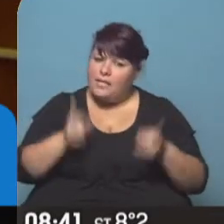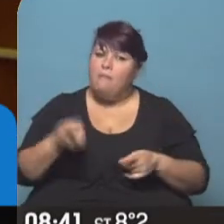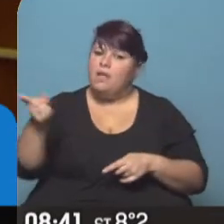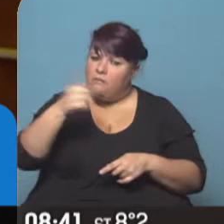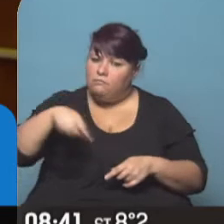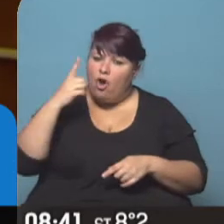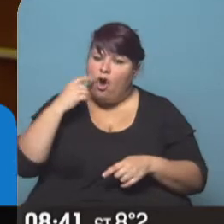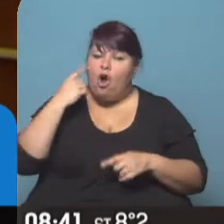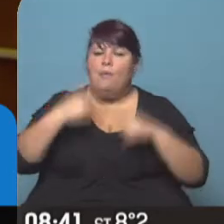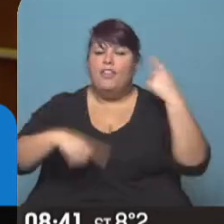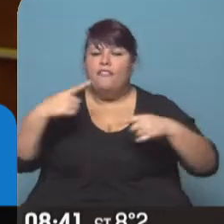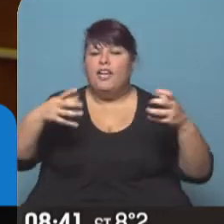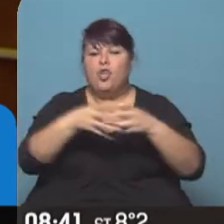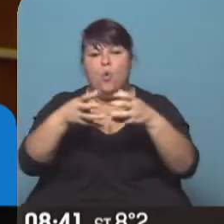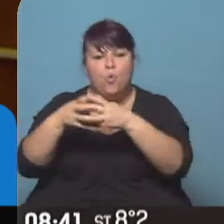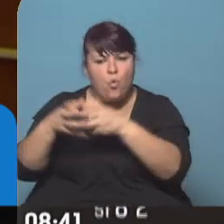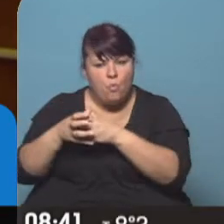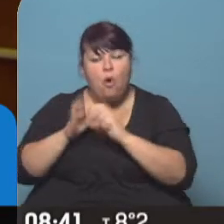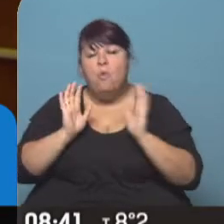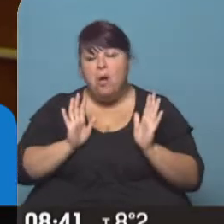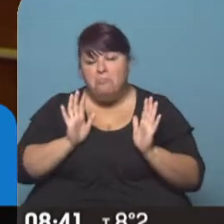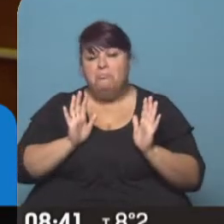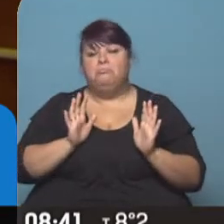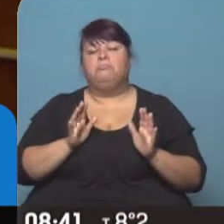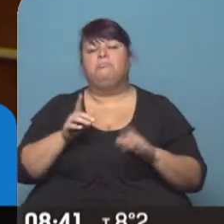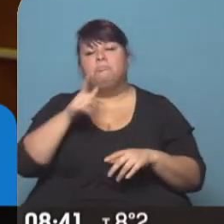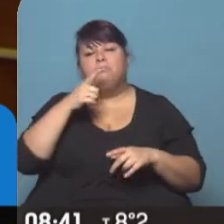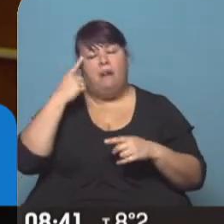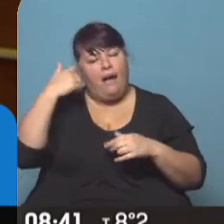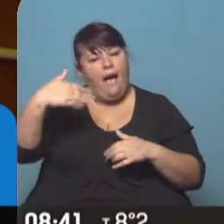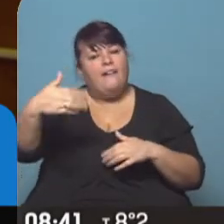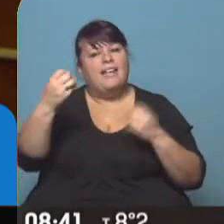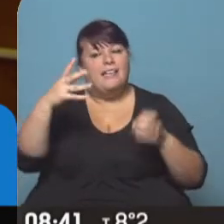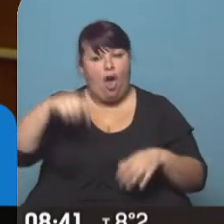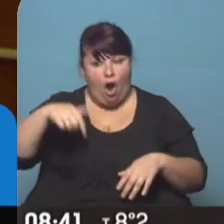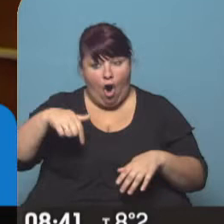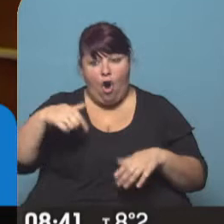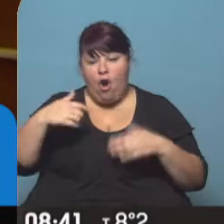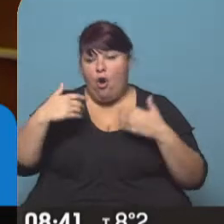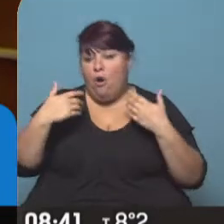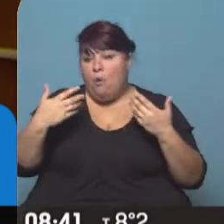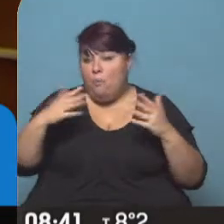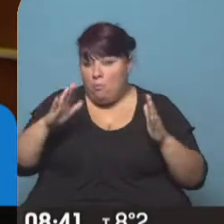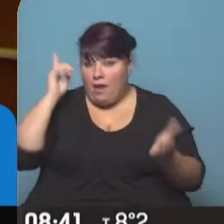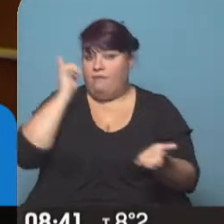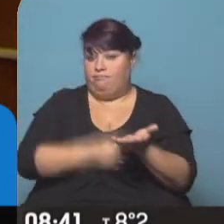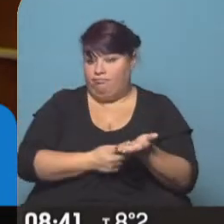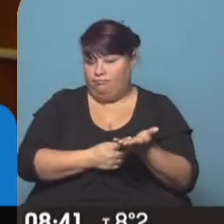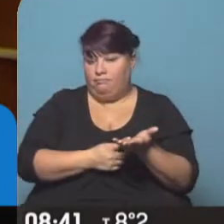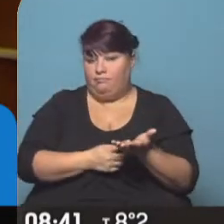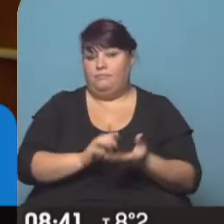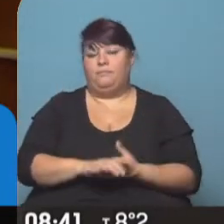hombres de diferentes bloques, así que tenemos mucha expectativa que hoy pueda ser dictaminada